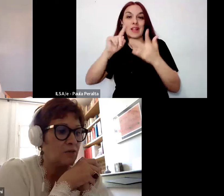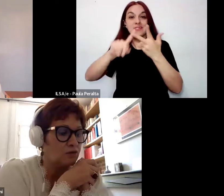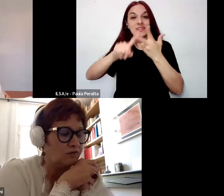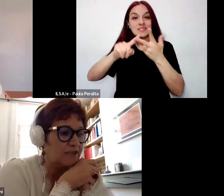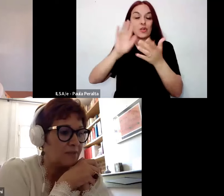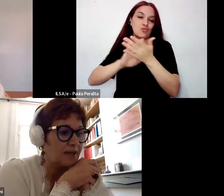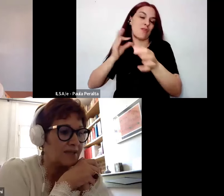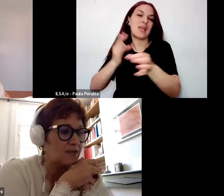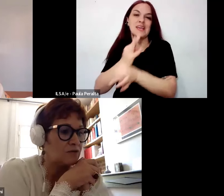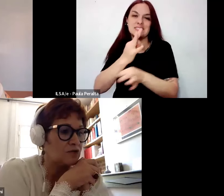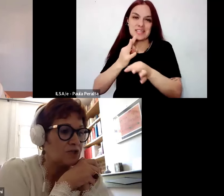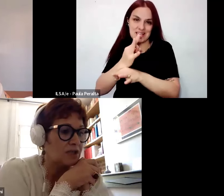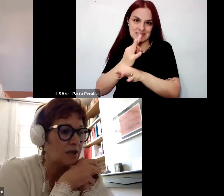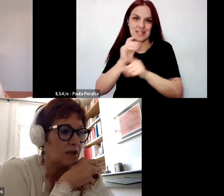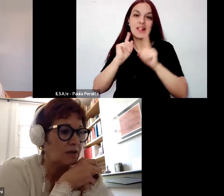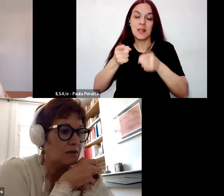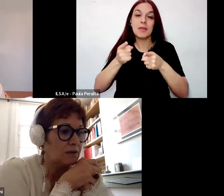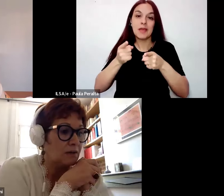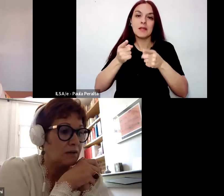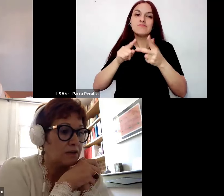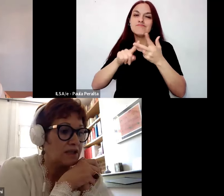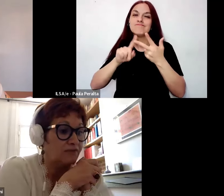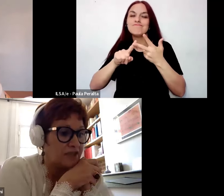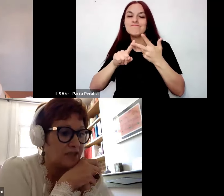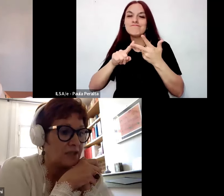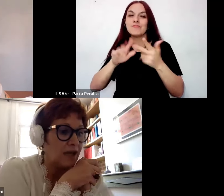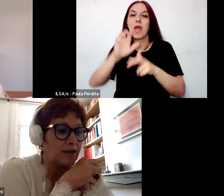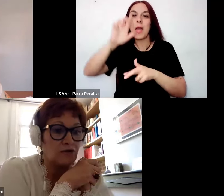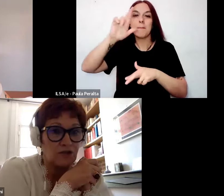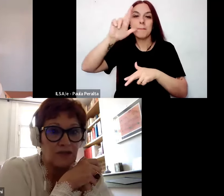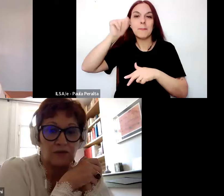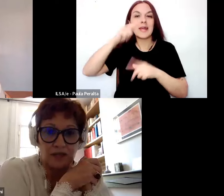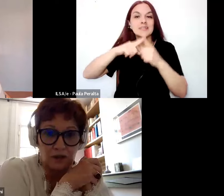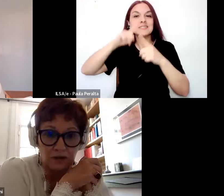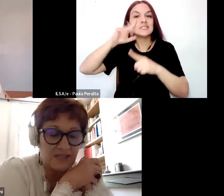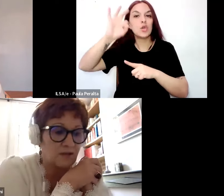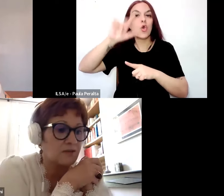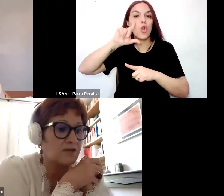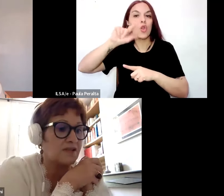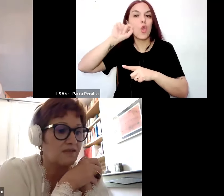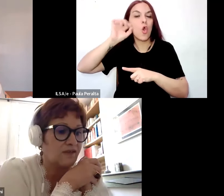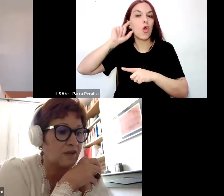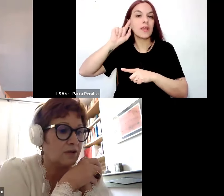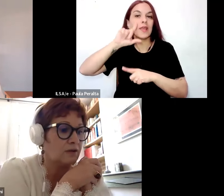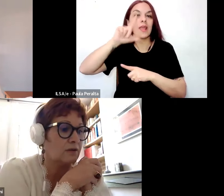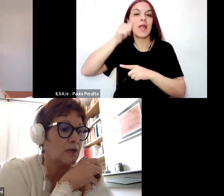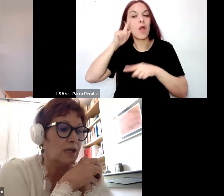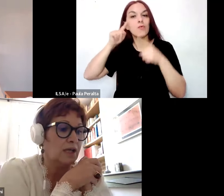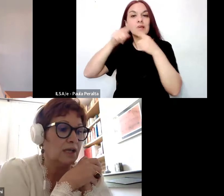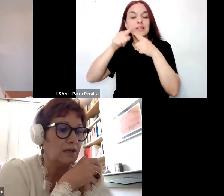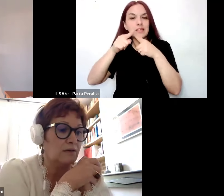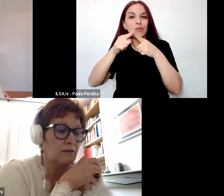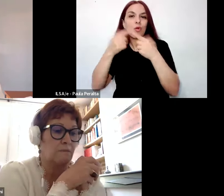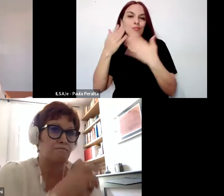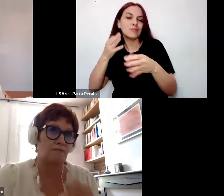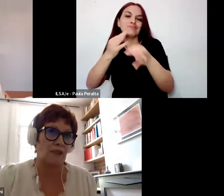enseñanza, que también tiene una aproximación praxeológica que busca transmitir conocimientos,